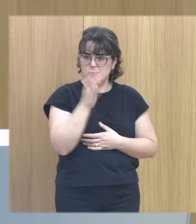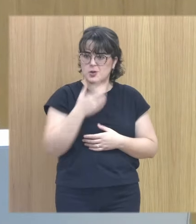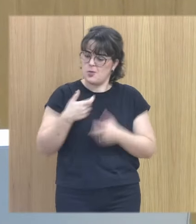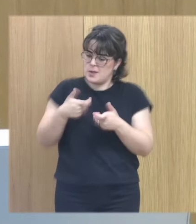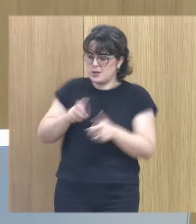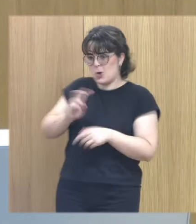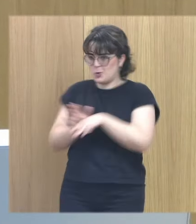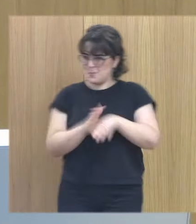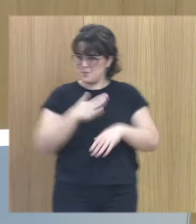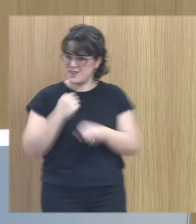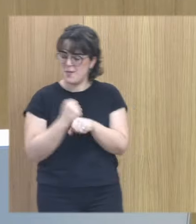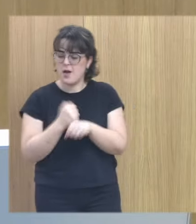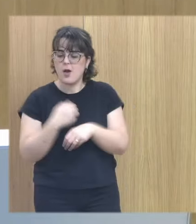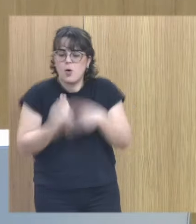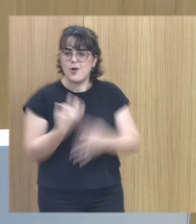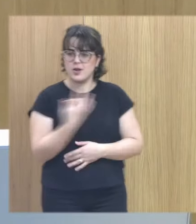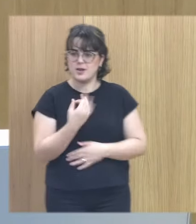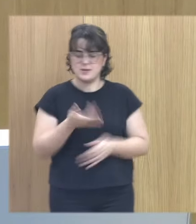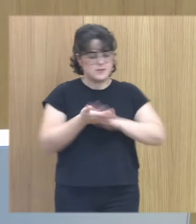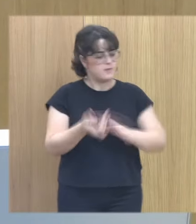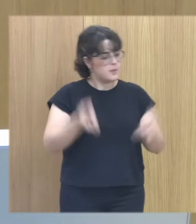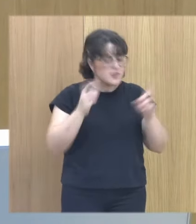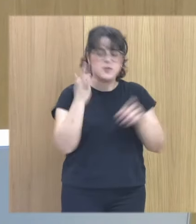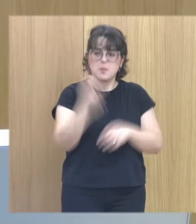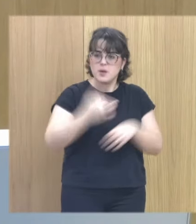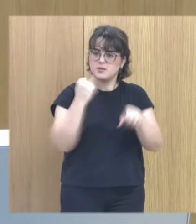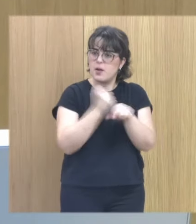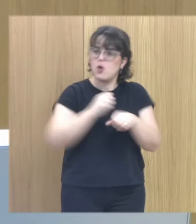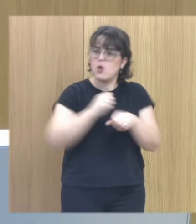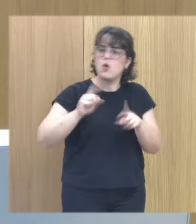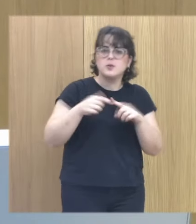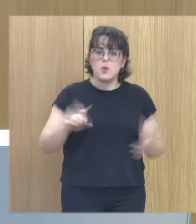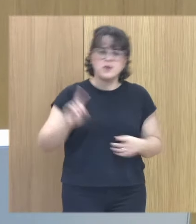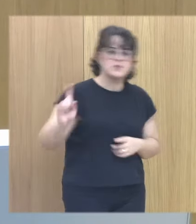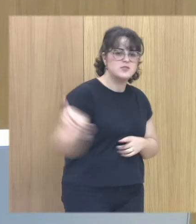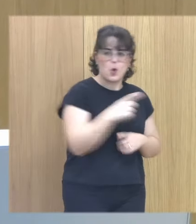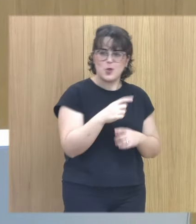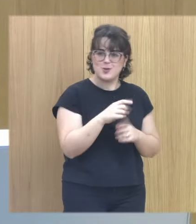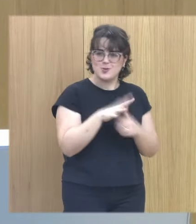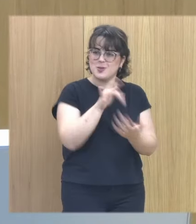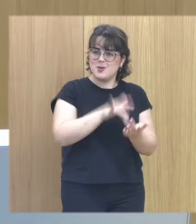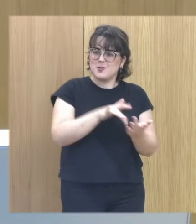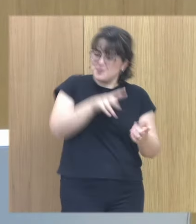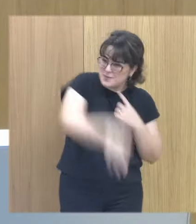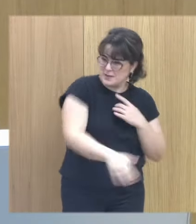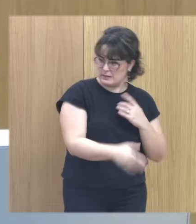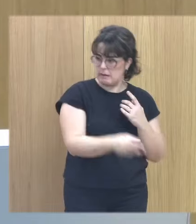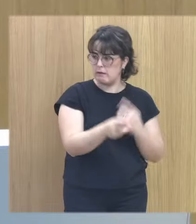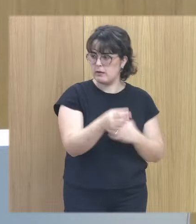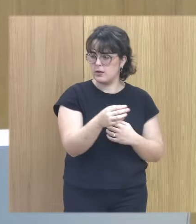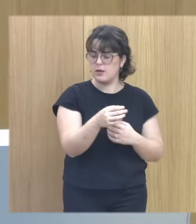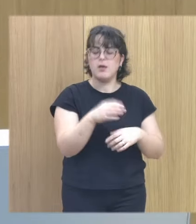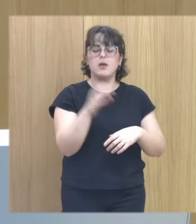trabajo la otra parte de mi trabajo es la prevención y el trabajar para que todo esto no llegue a pasar pero de esa no me toca hablar hoy hoy me toca